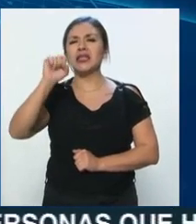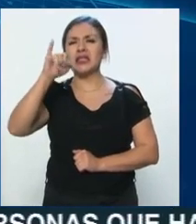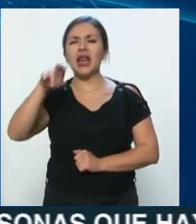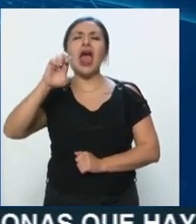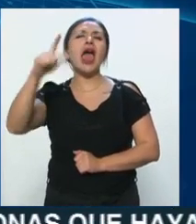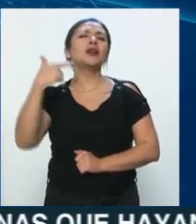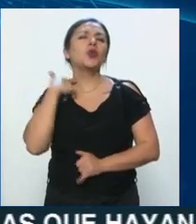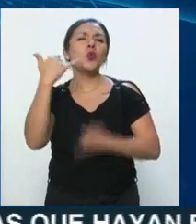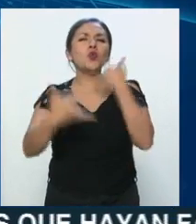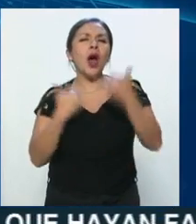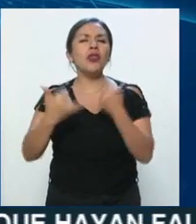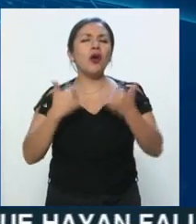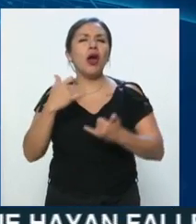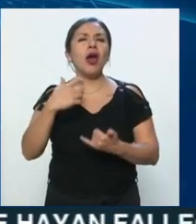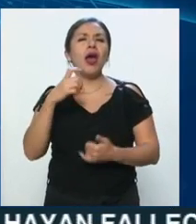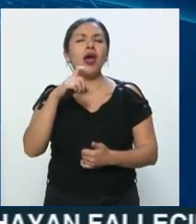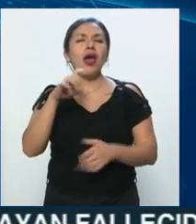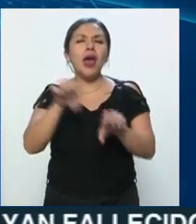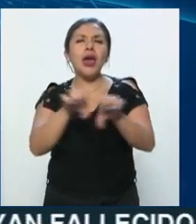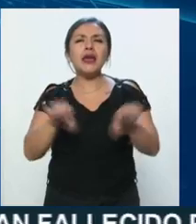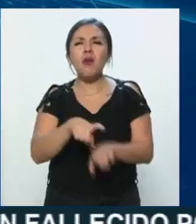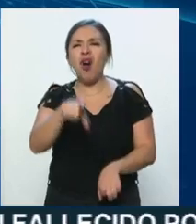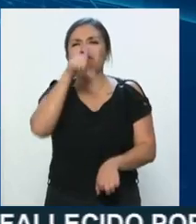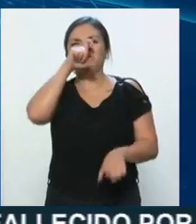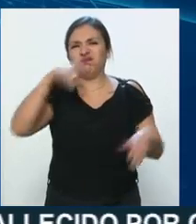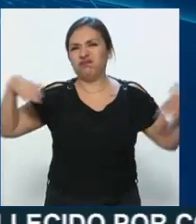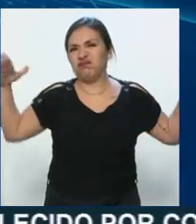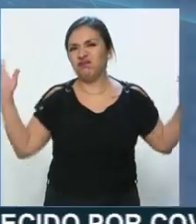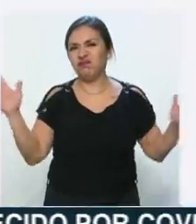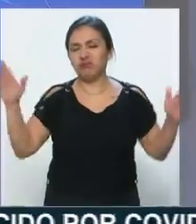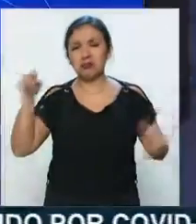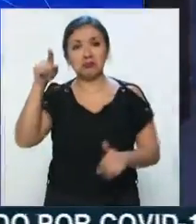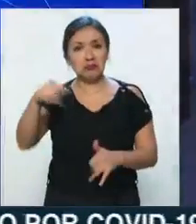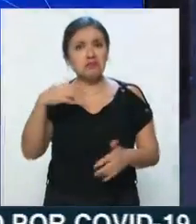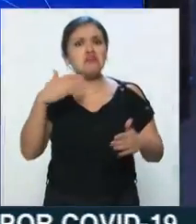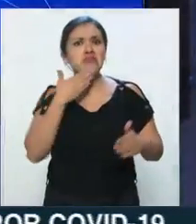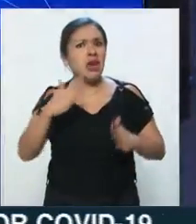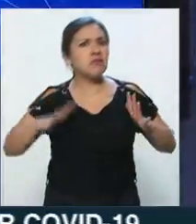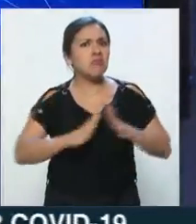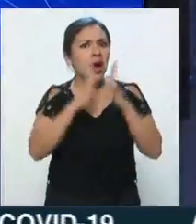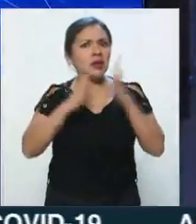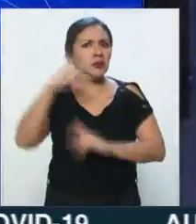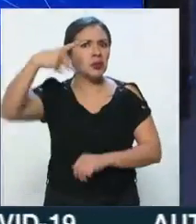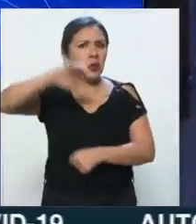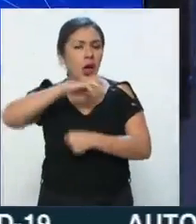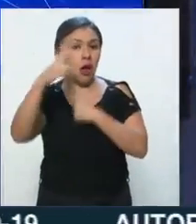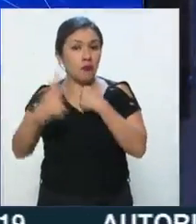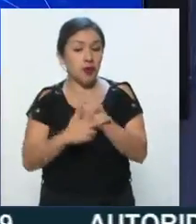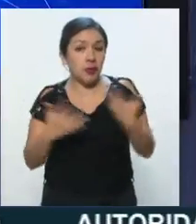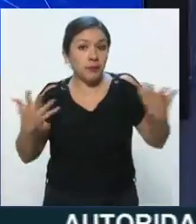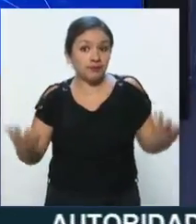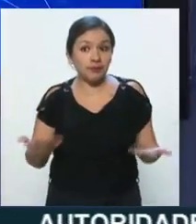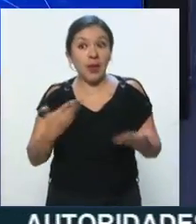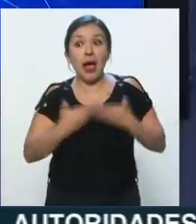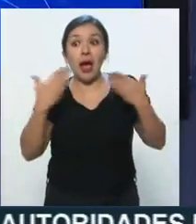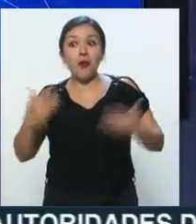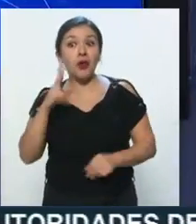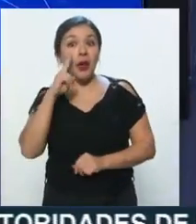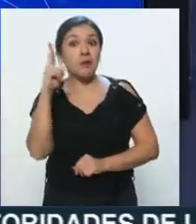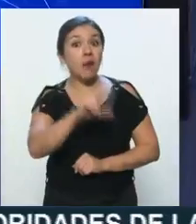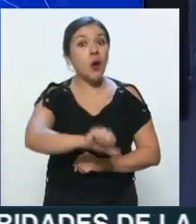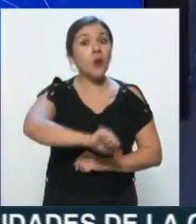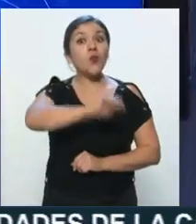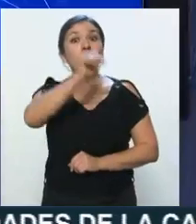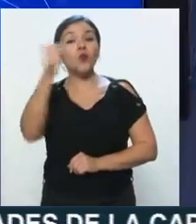América, un equipo que además tiene muy buena participación, equipos en torneos europeos. Y bueno, ahora dejando de lado esto,